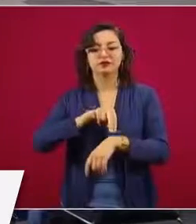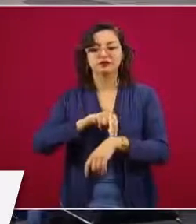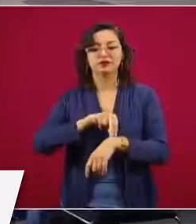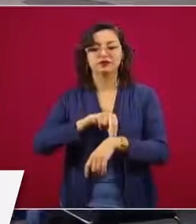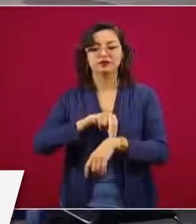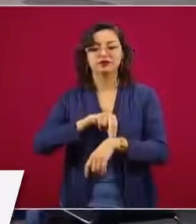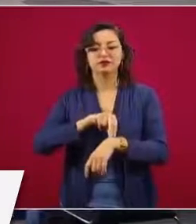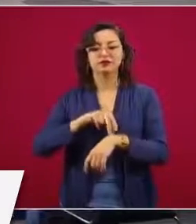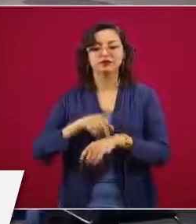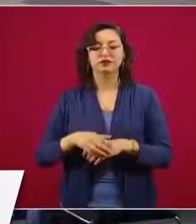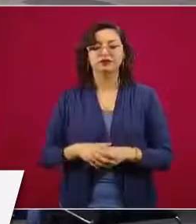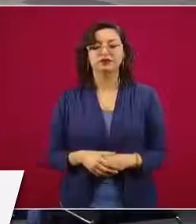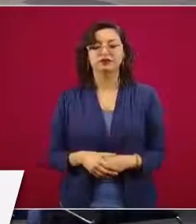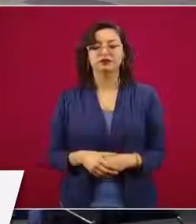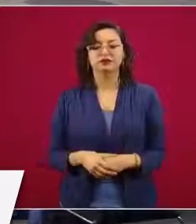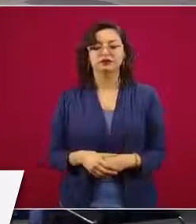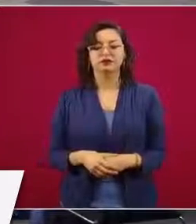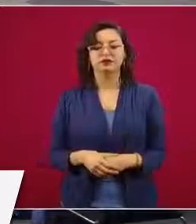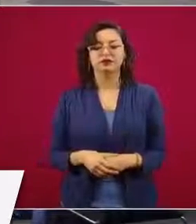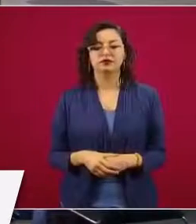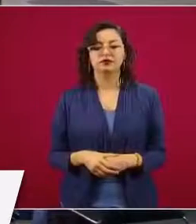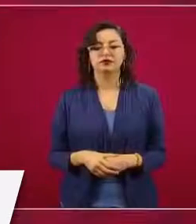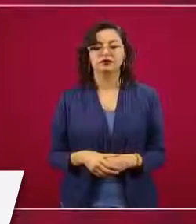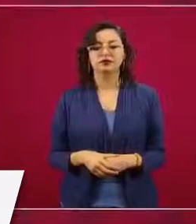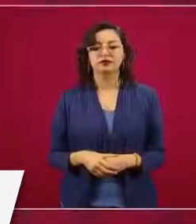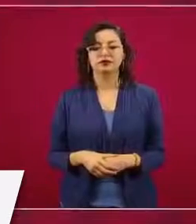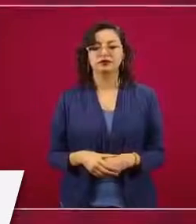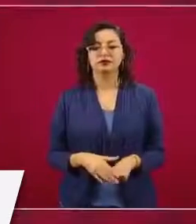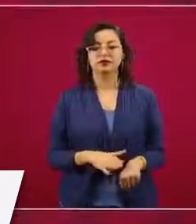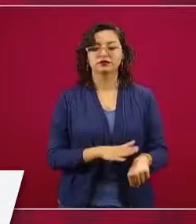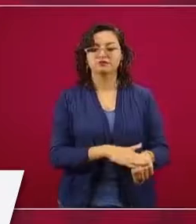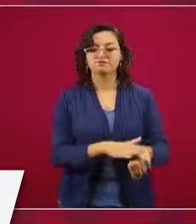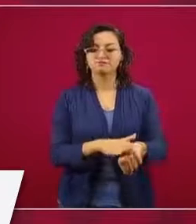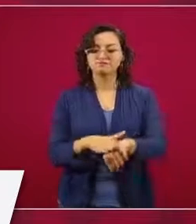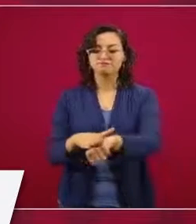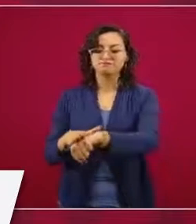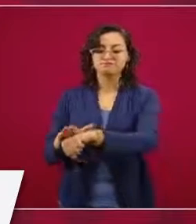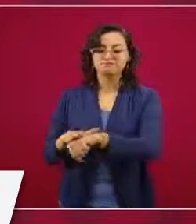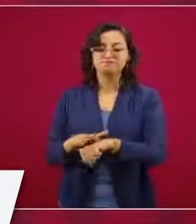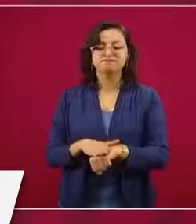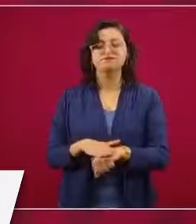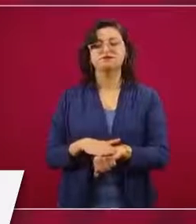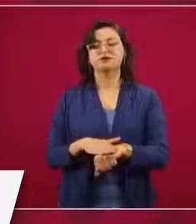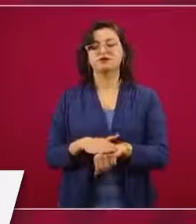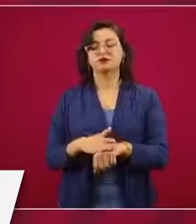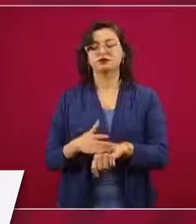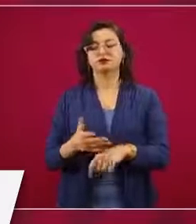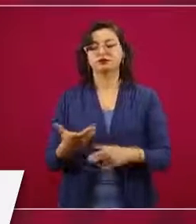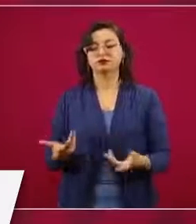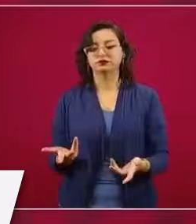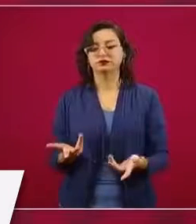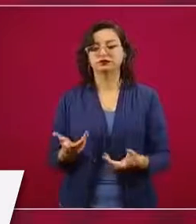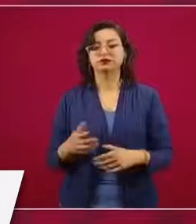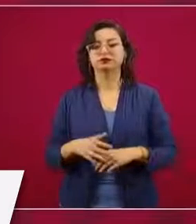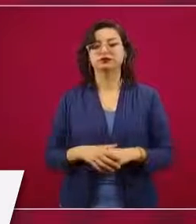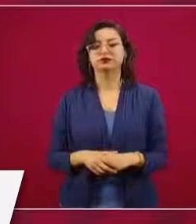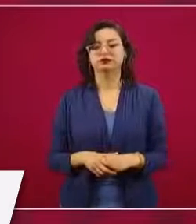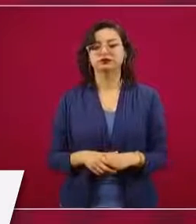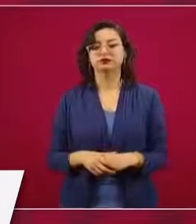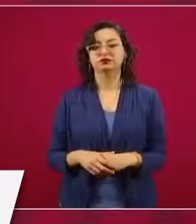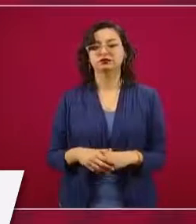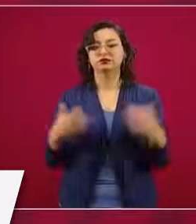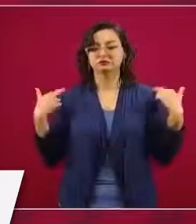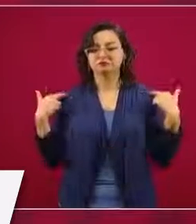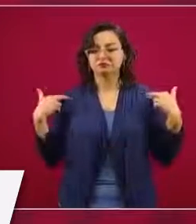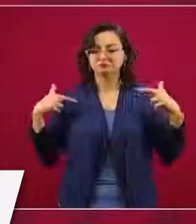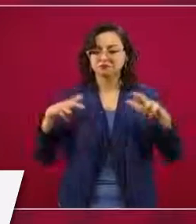hacer un llamado, aprovechar a los